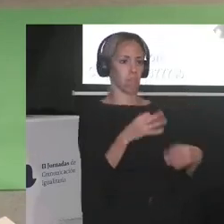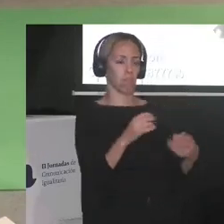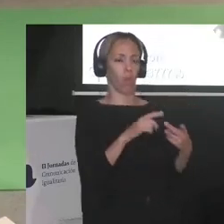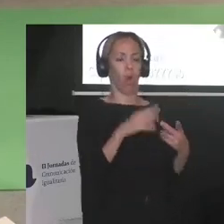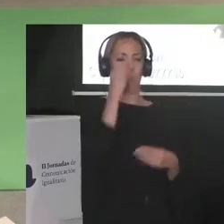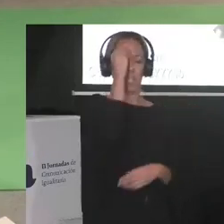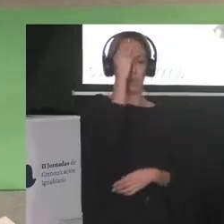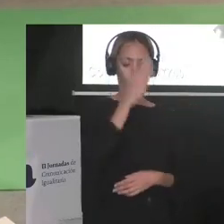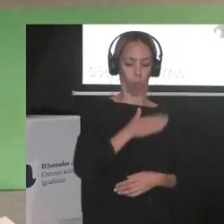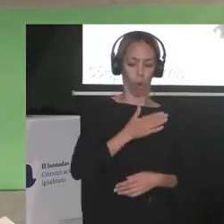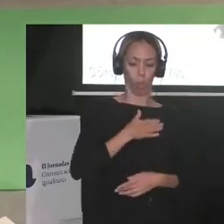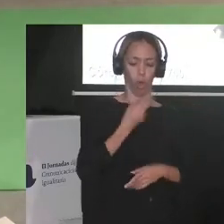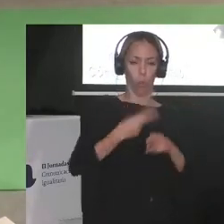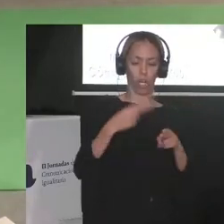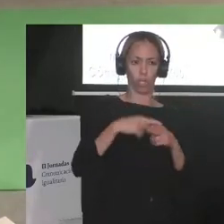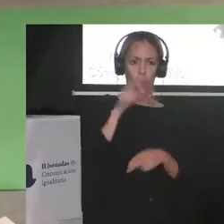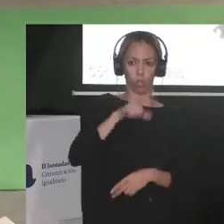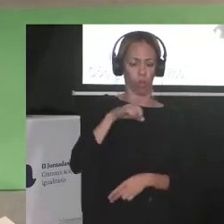político.